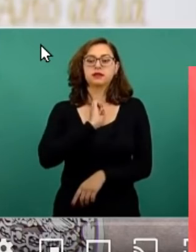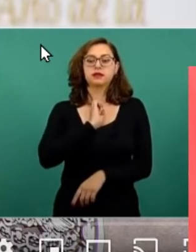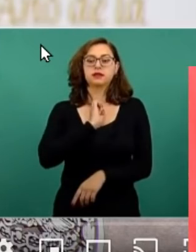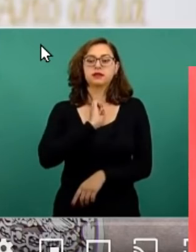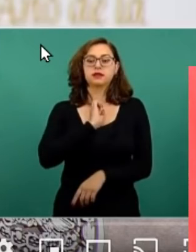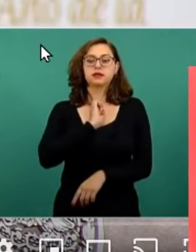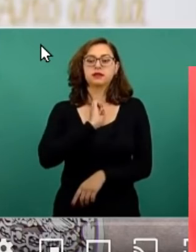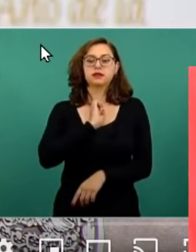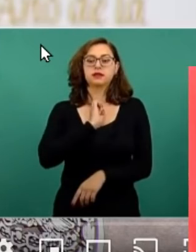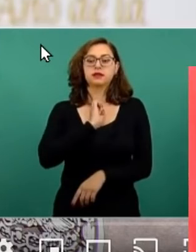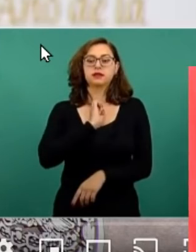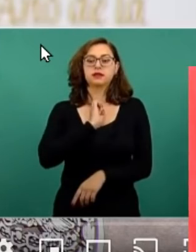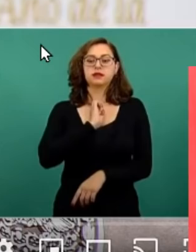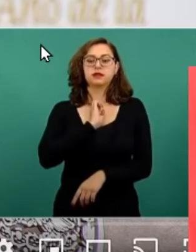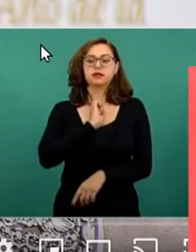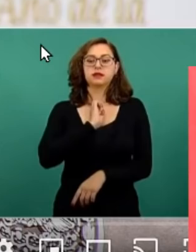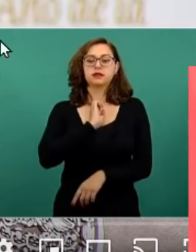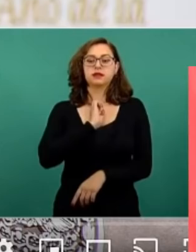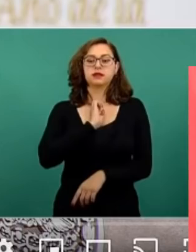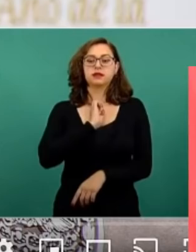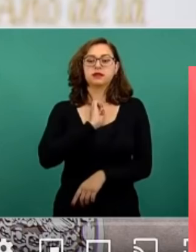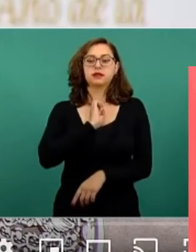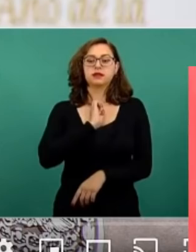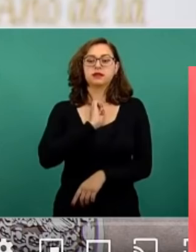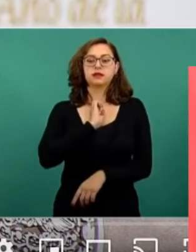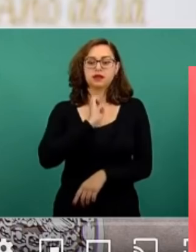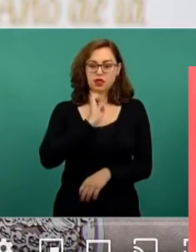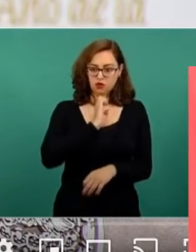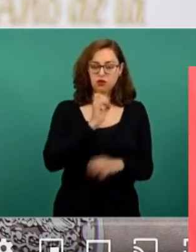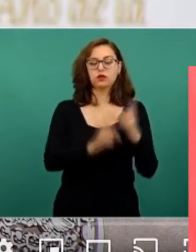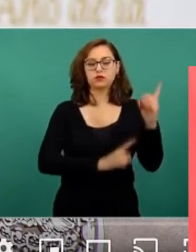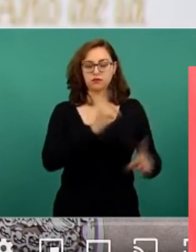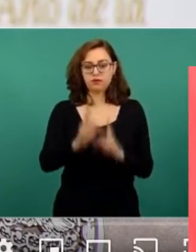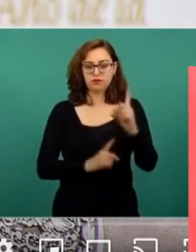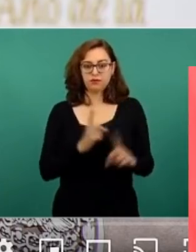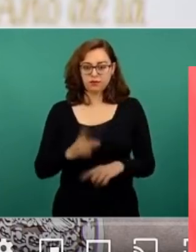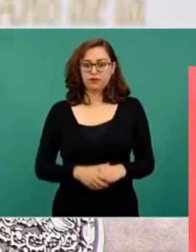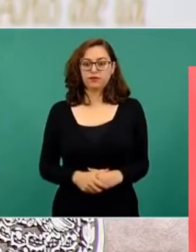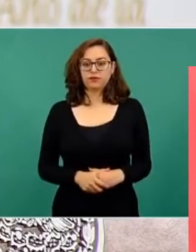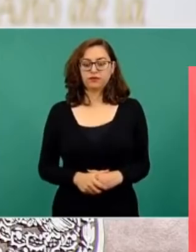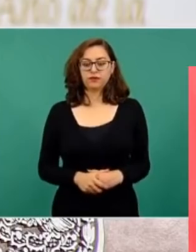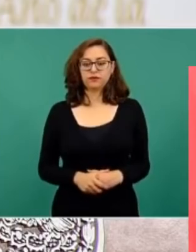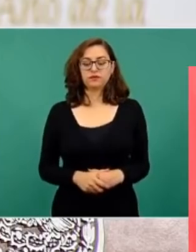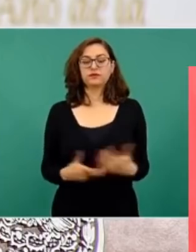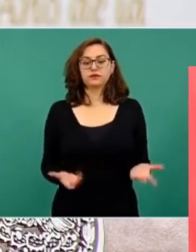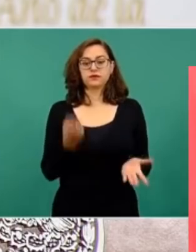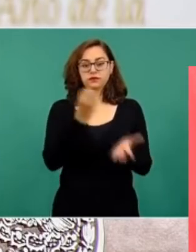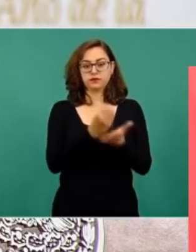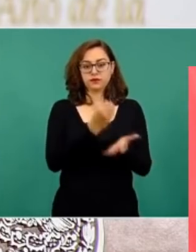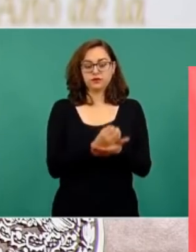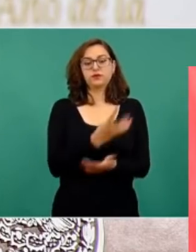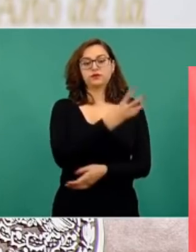les está resultando mucho a los deportistas, sigamos escuchando. El monto para el oro es de